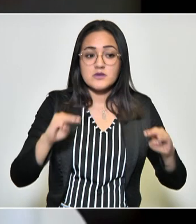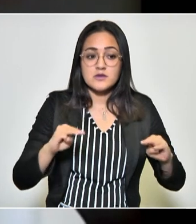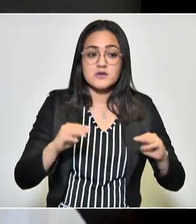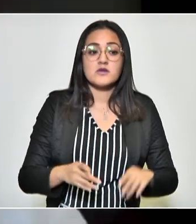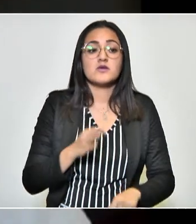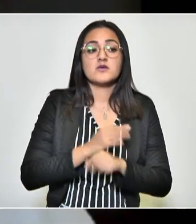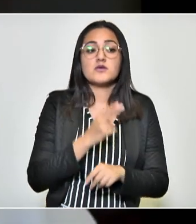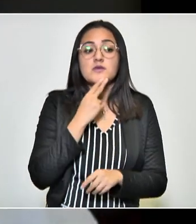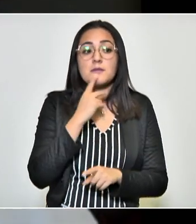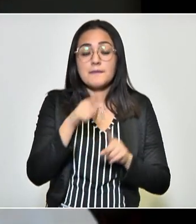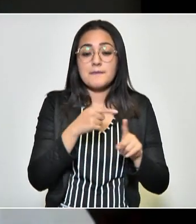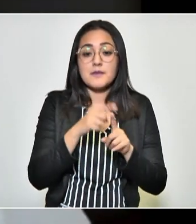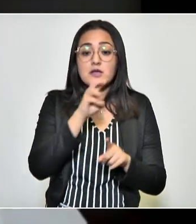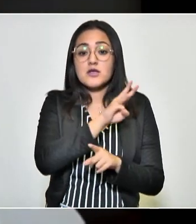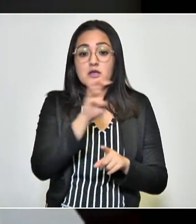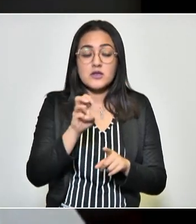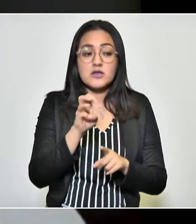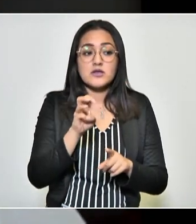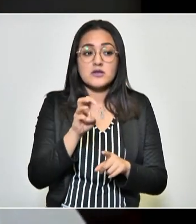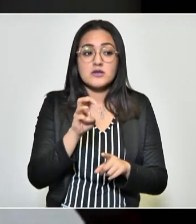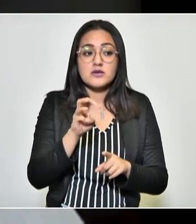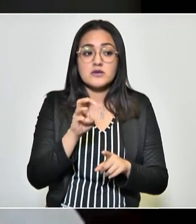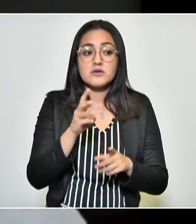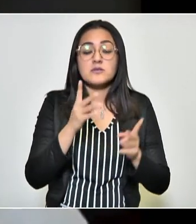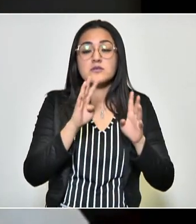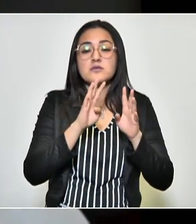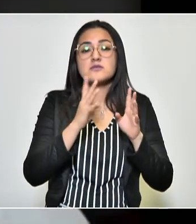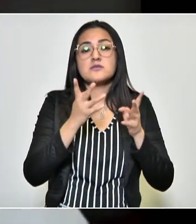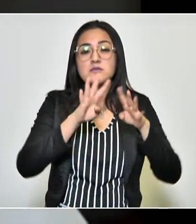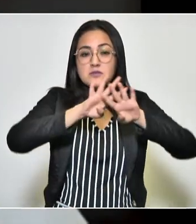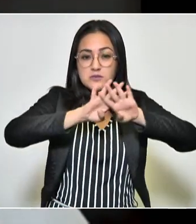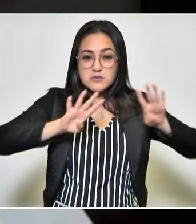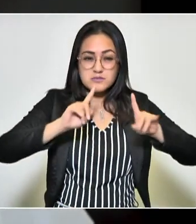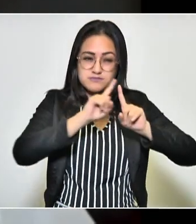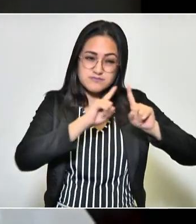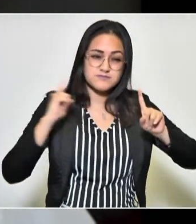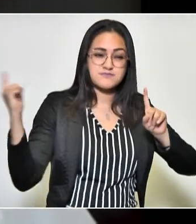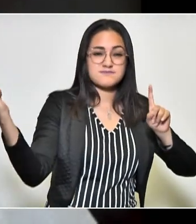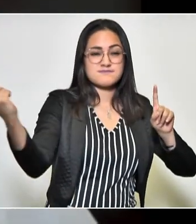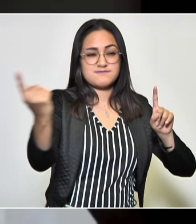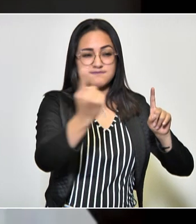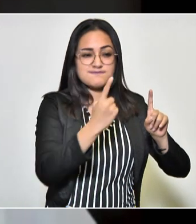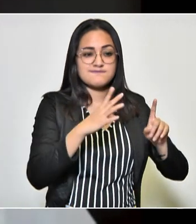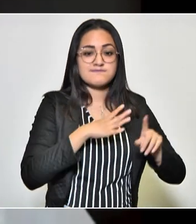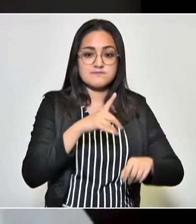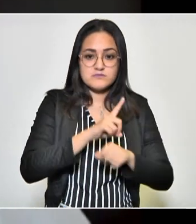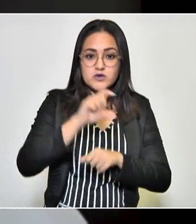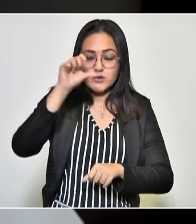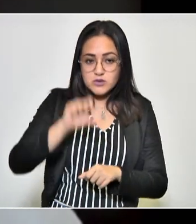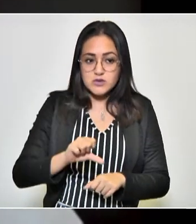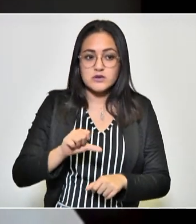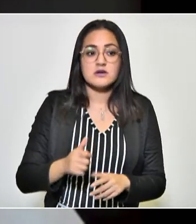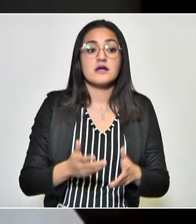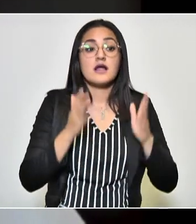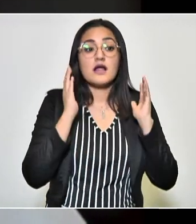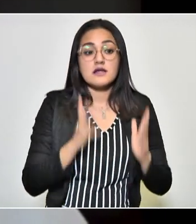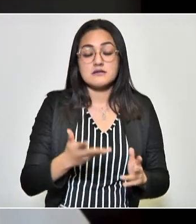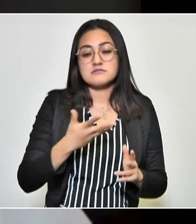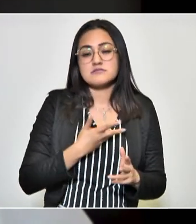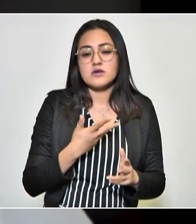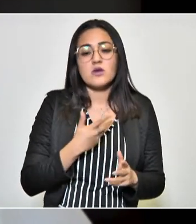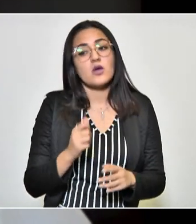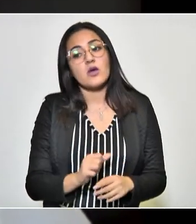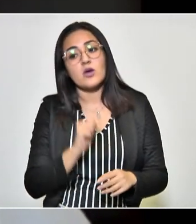Se usaron poco más de 300 módulos de malla ciclónica para acercar este perímetro que existe al día de hoy. Hay otros